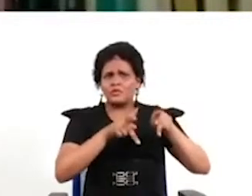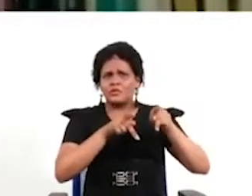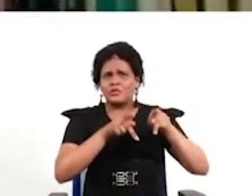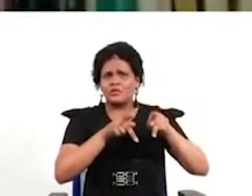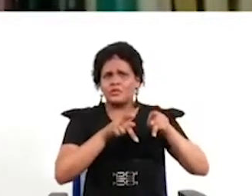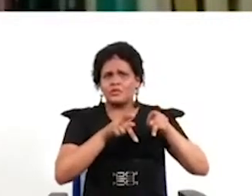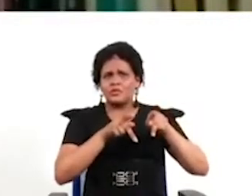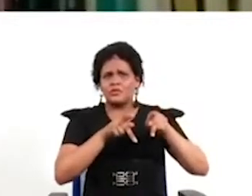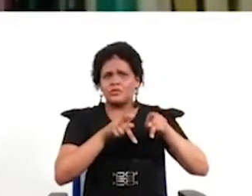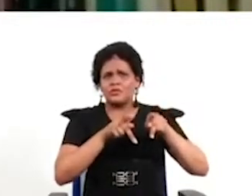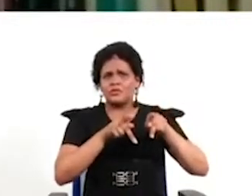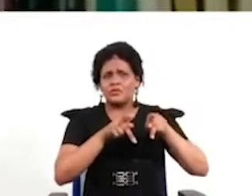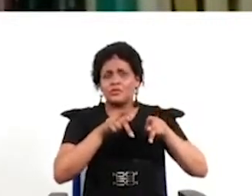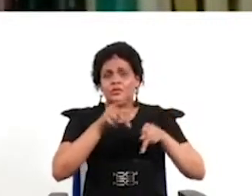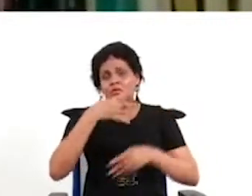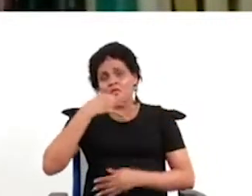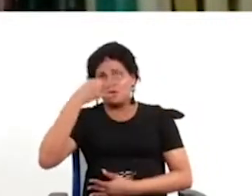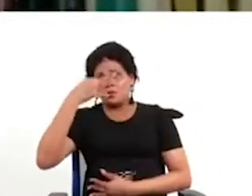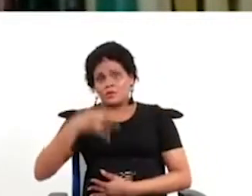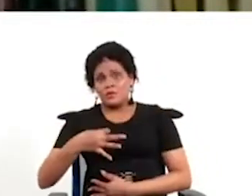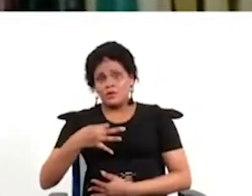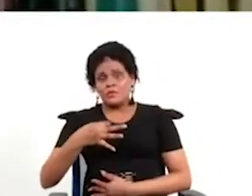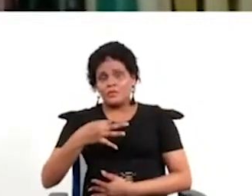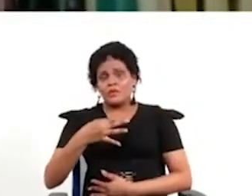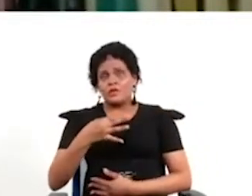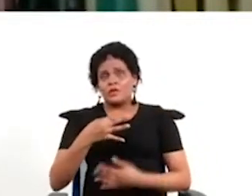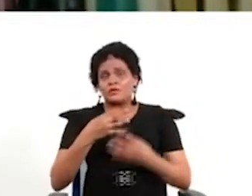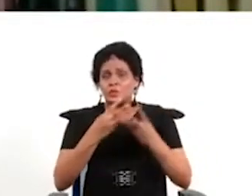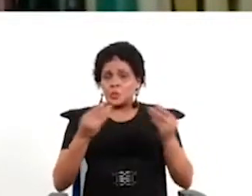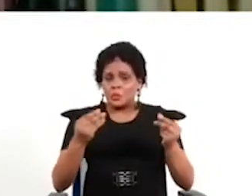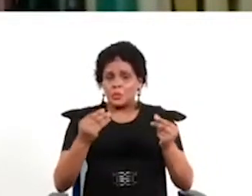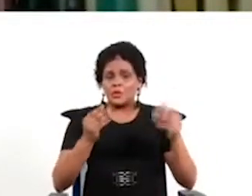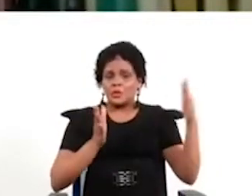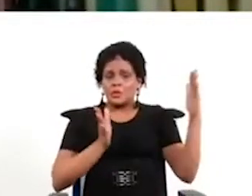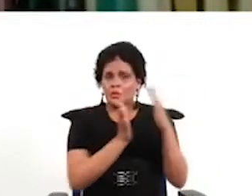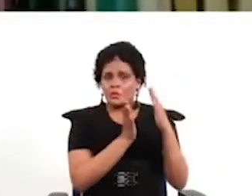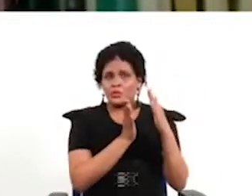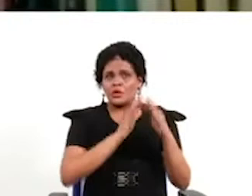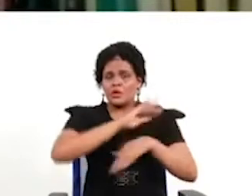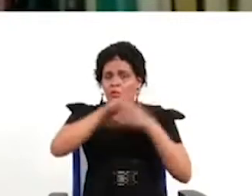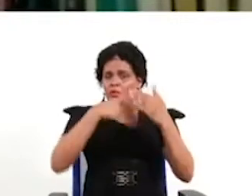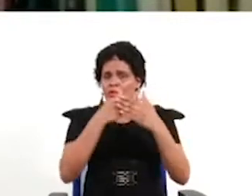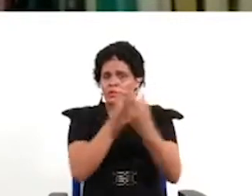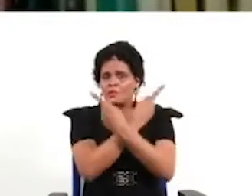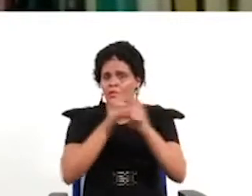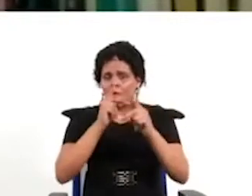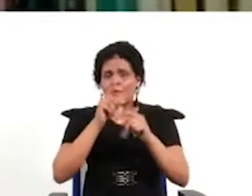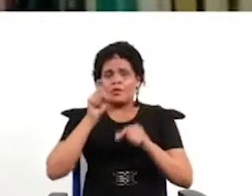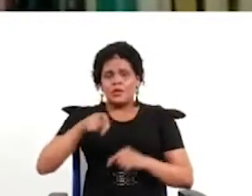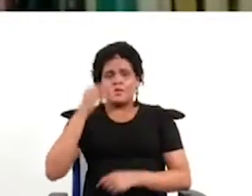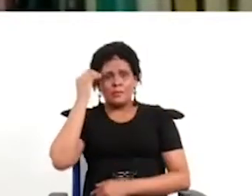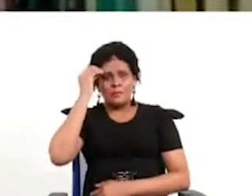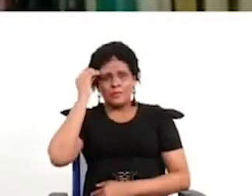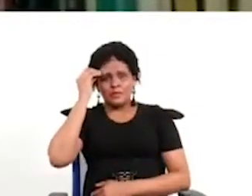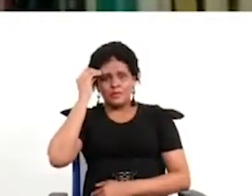acotada y justa y democrática a lo que la ciudadanía está pidiendo pero hay que pensarlo bien